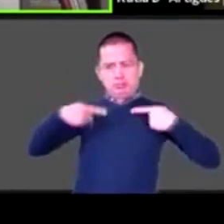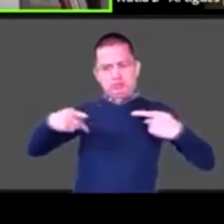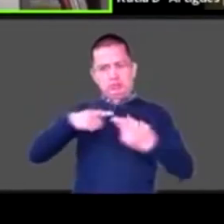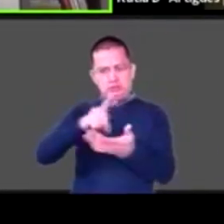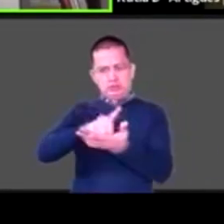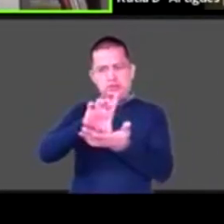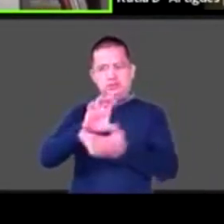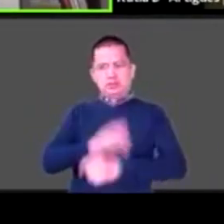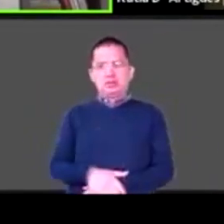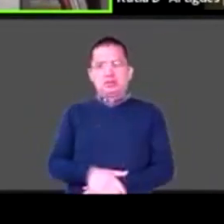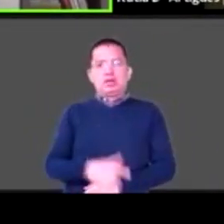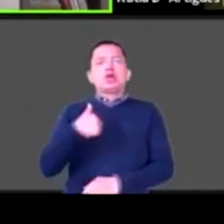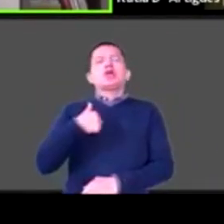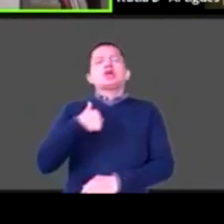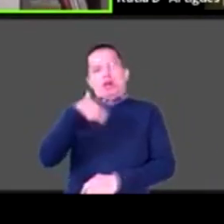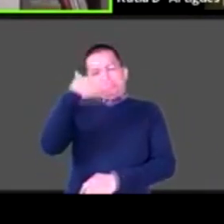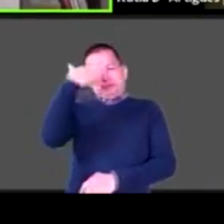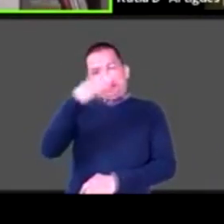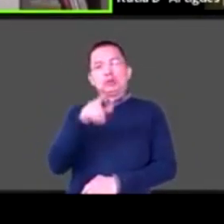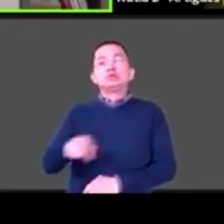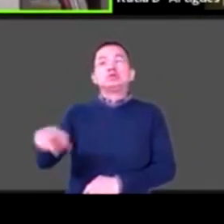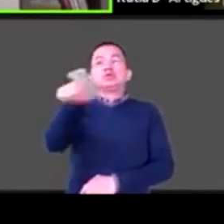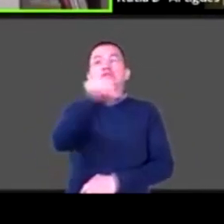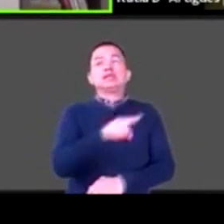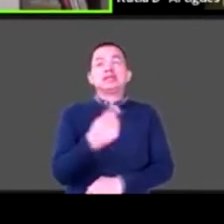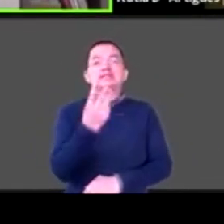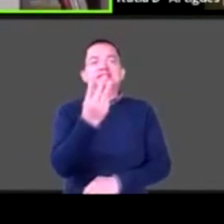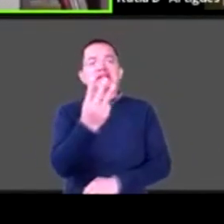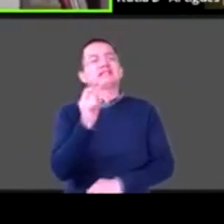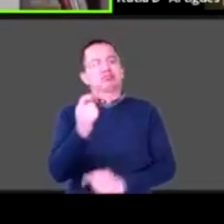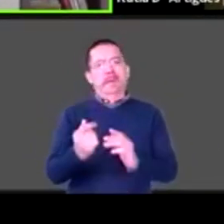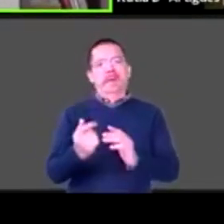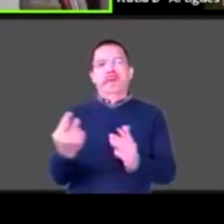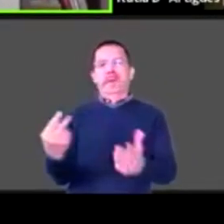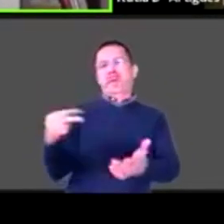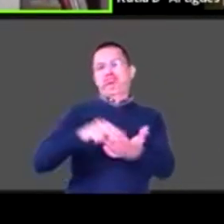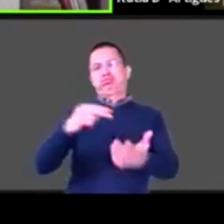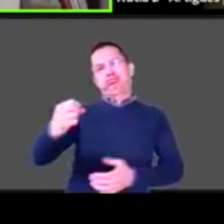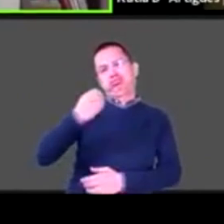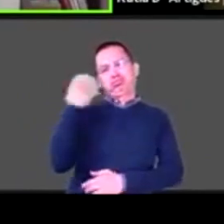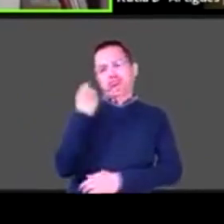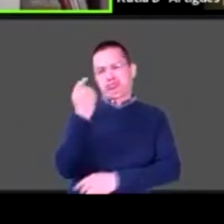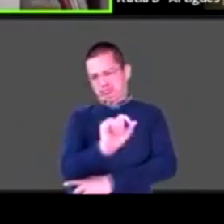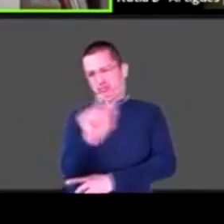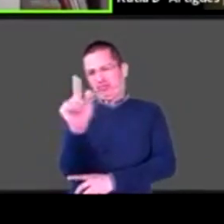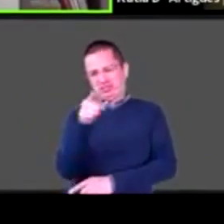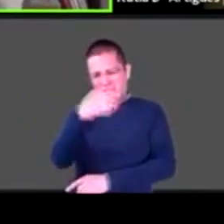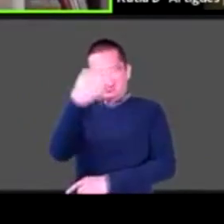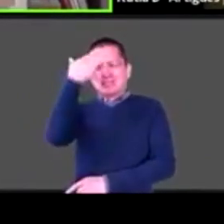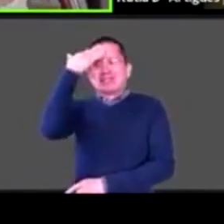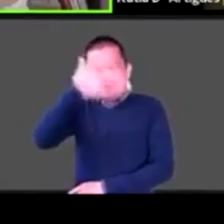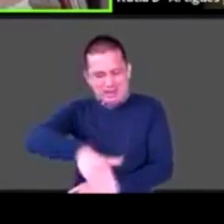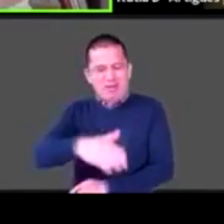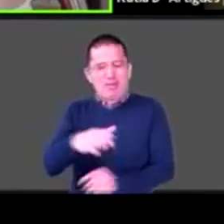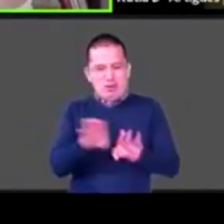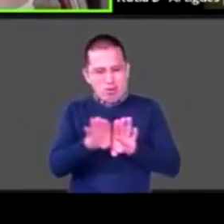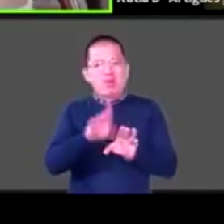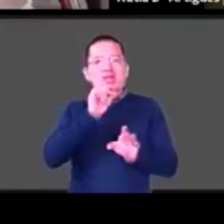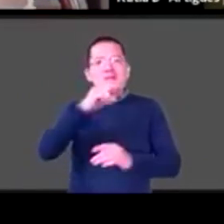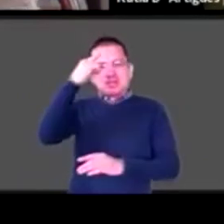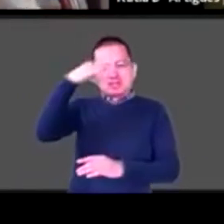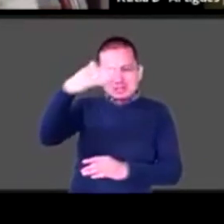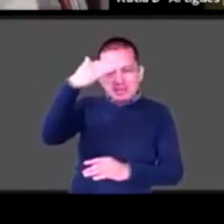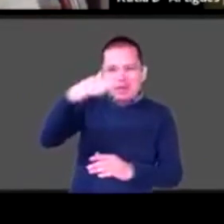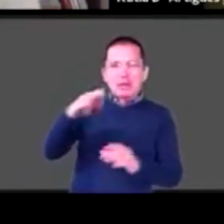comunidad de personas con discapacidad desde antes de la epidemia, me encantaría que ustedes, si tuvieran la posibilidad de ser,